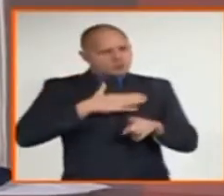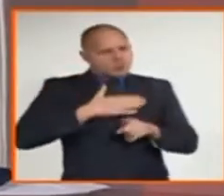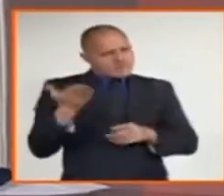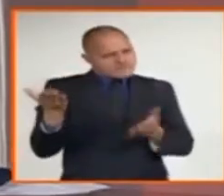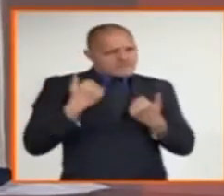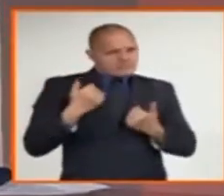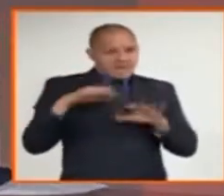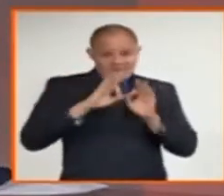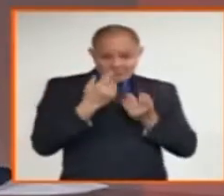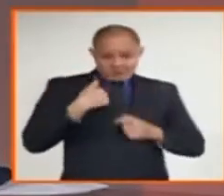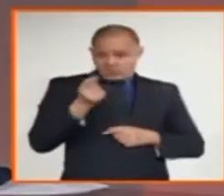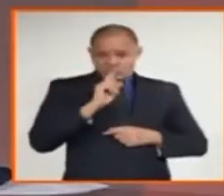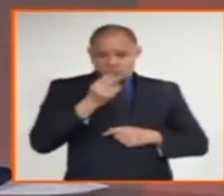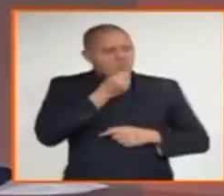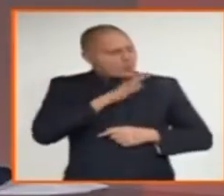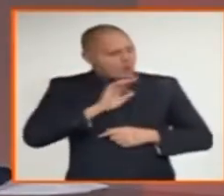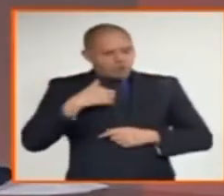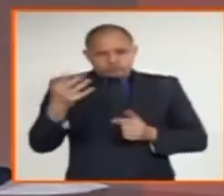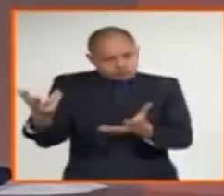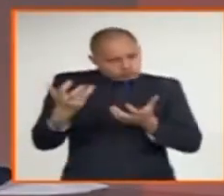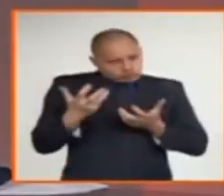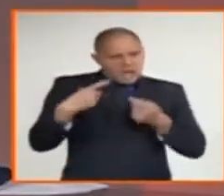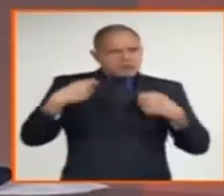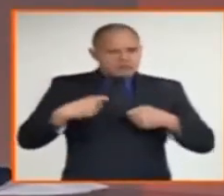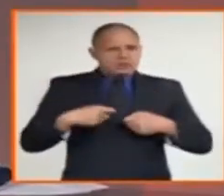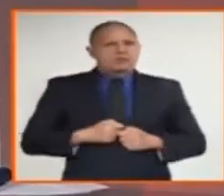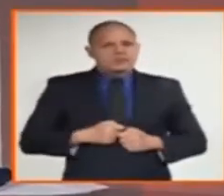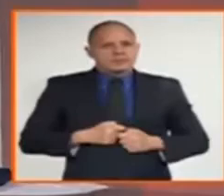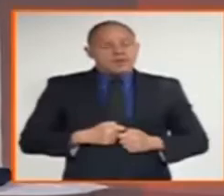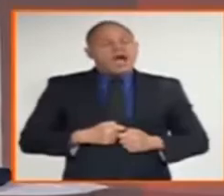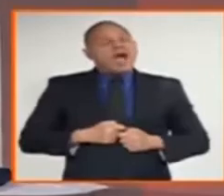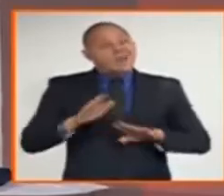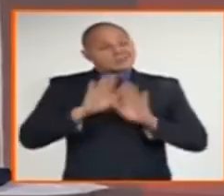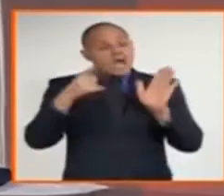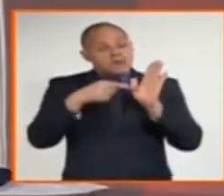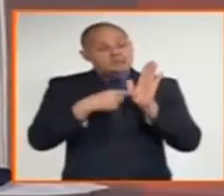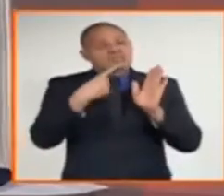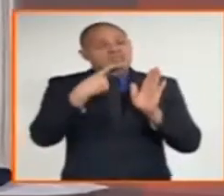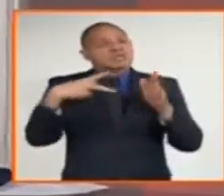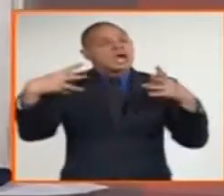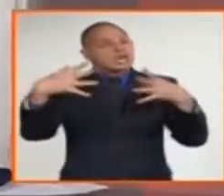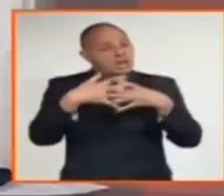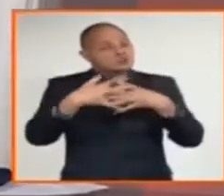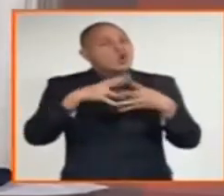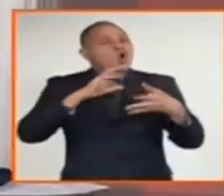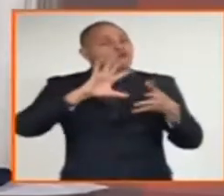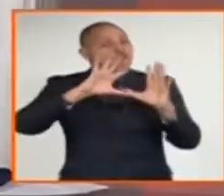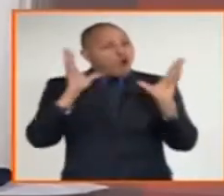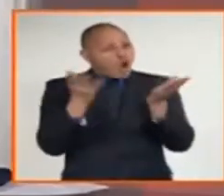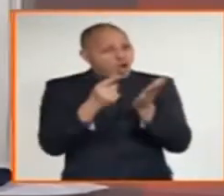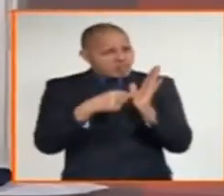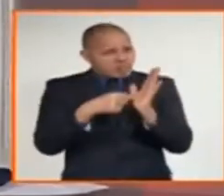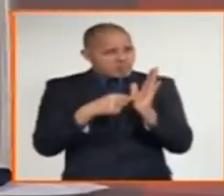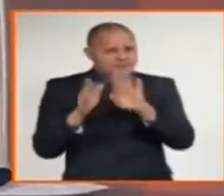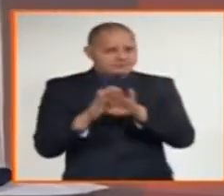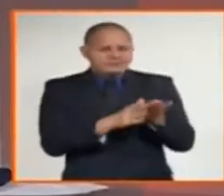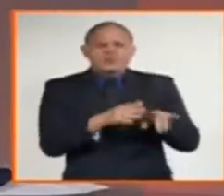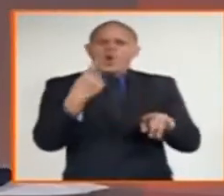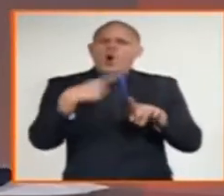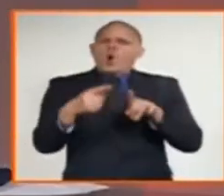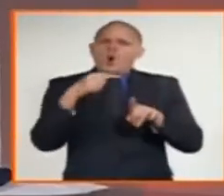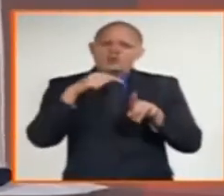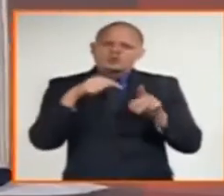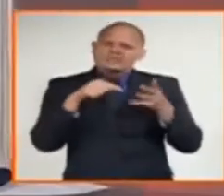también con todos los requerimientos que tiene que tener esta relación y esta interacción. Y muy importante, la figura de los alimentos voluntarios.